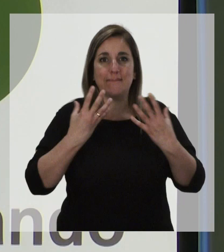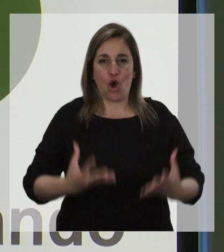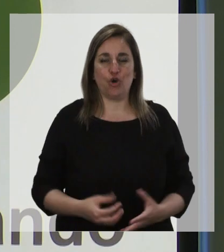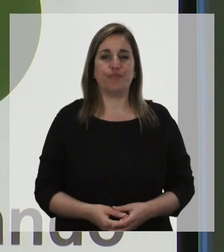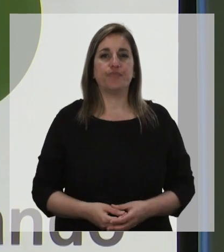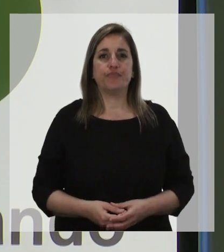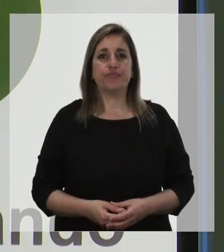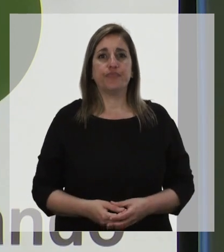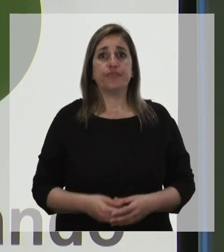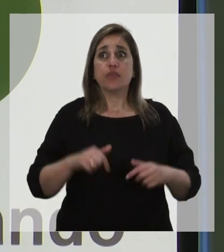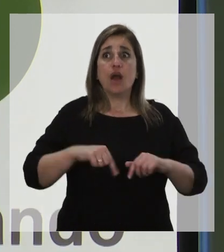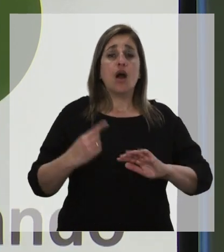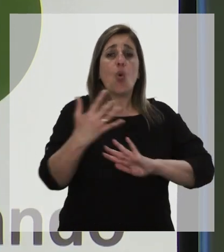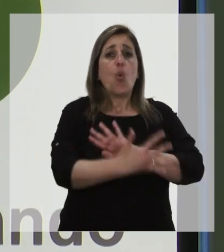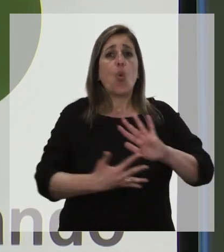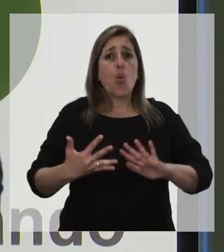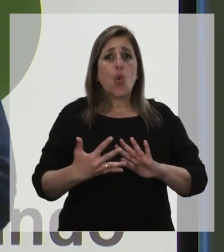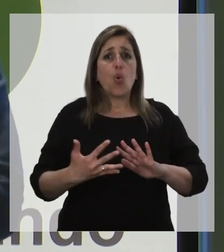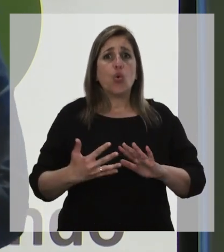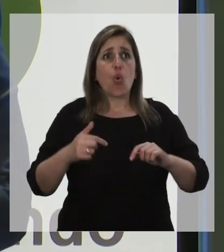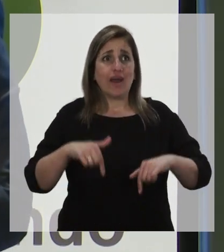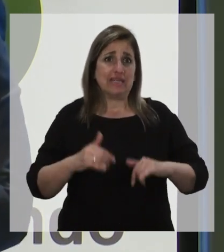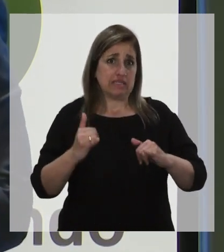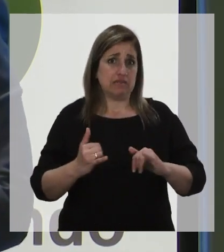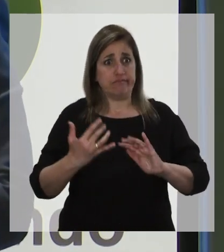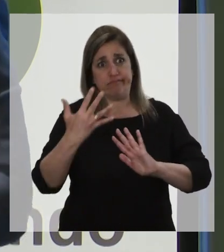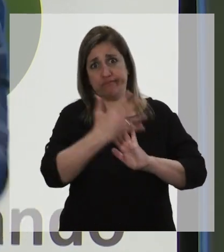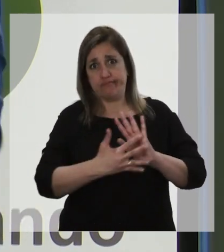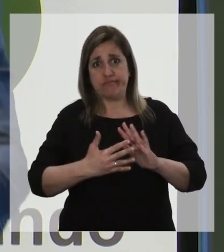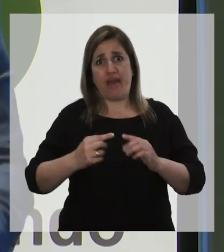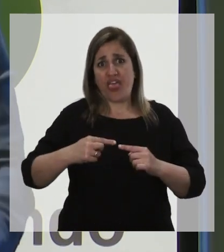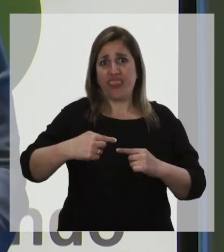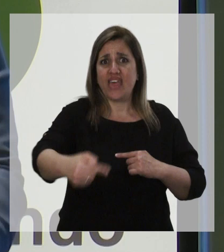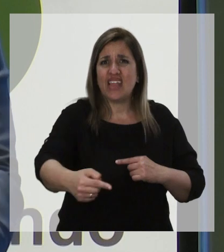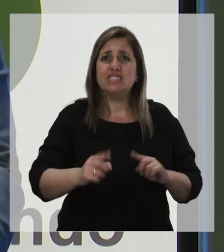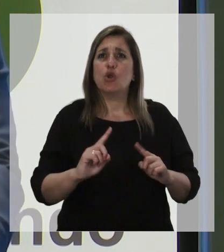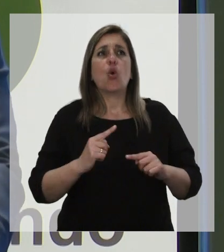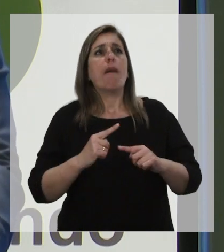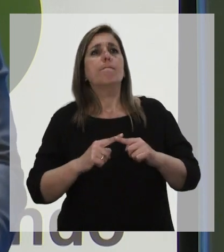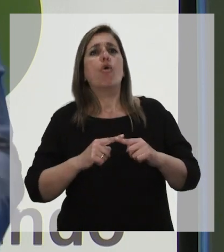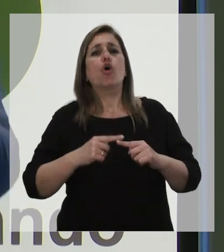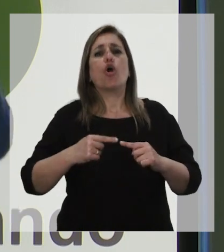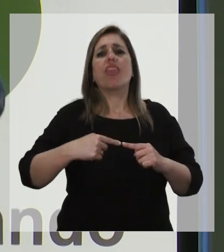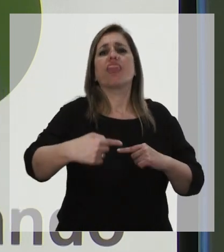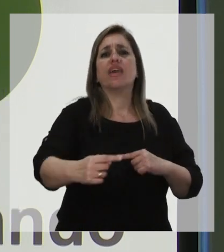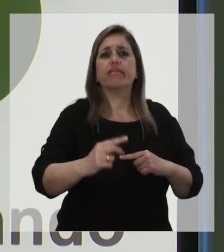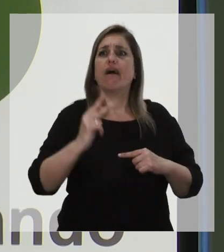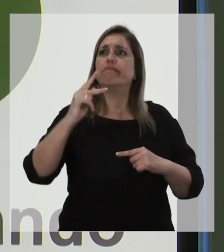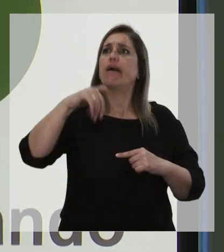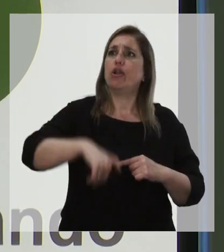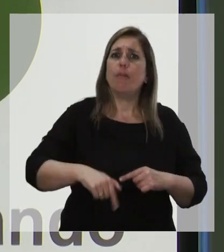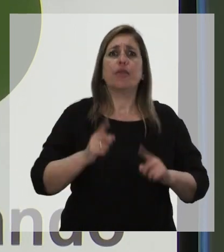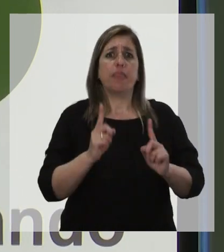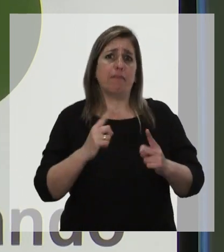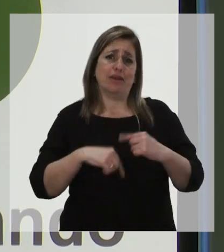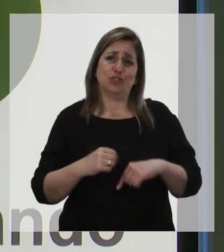La distancia en nuestro país es geográfica, pero no es solo geográfica. La bendición de